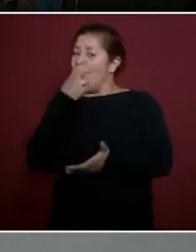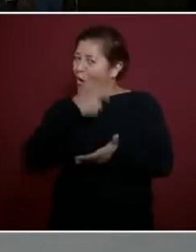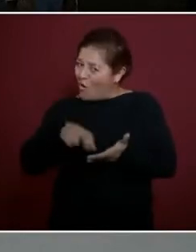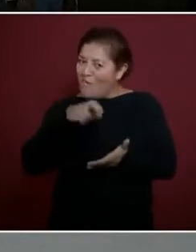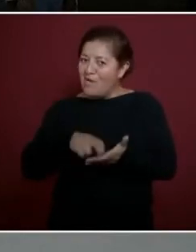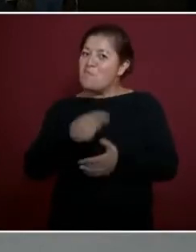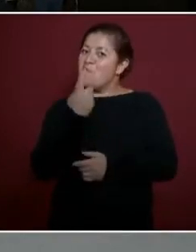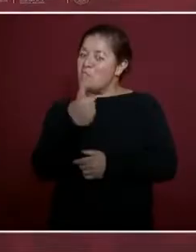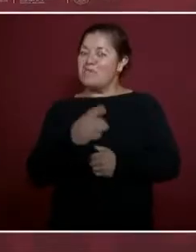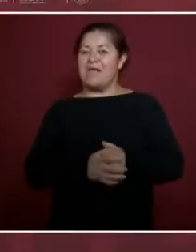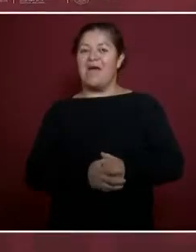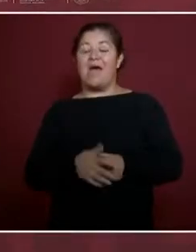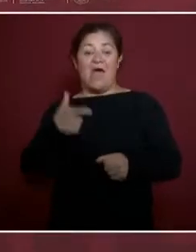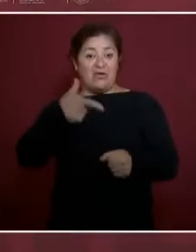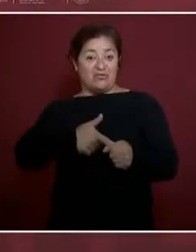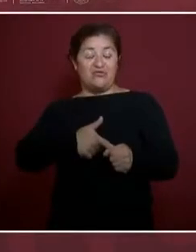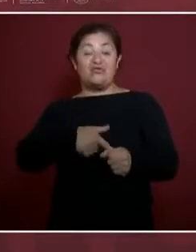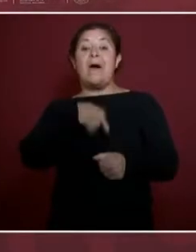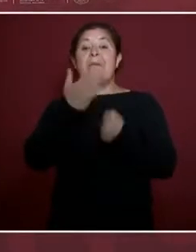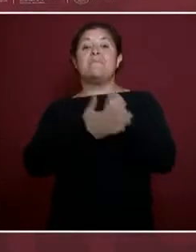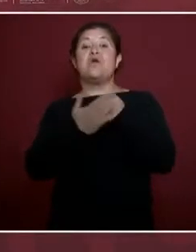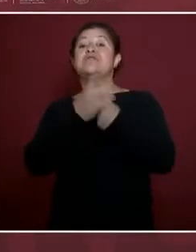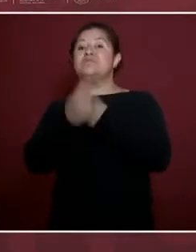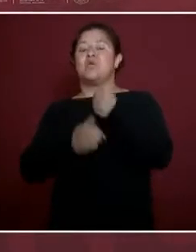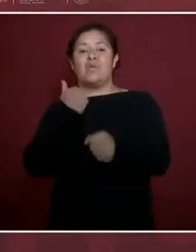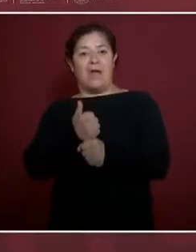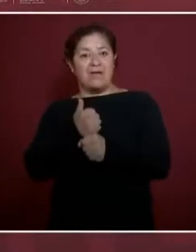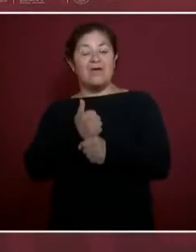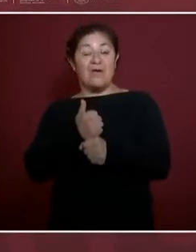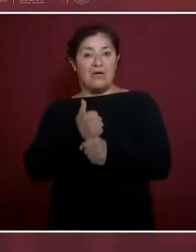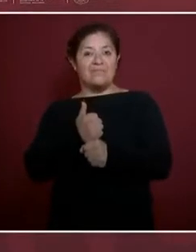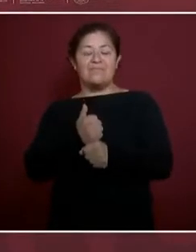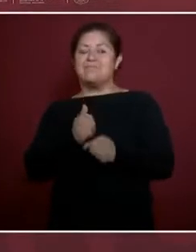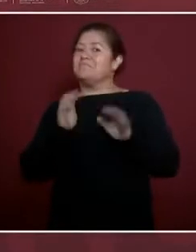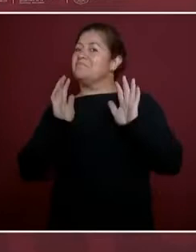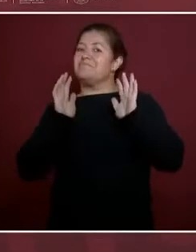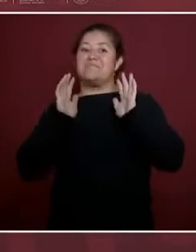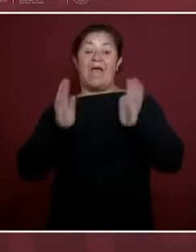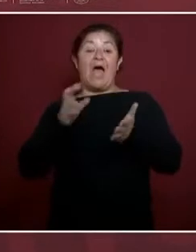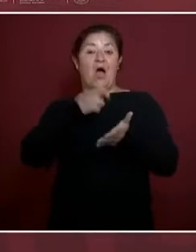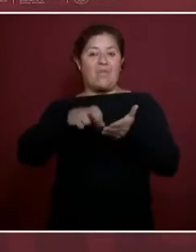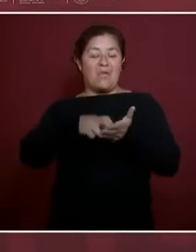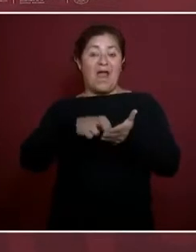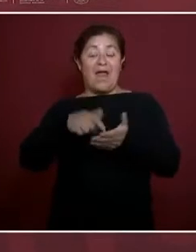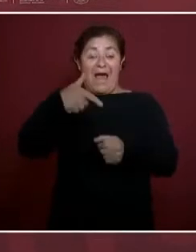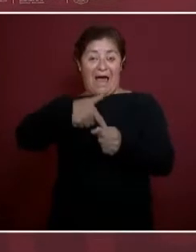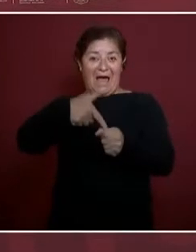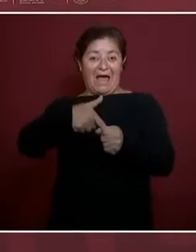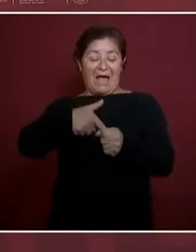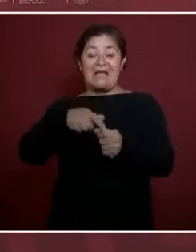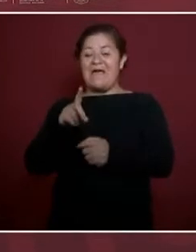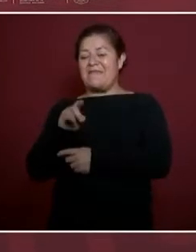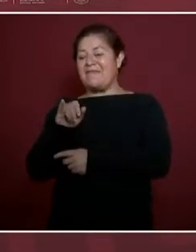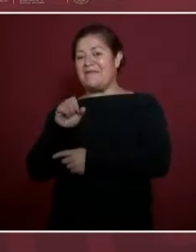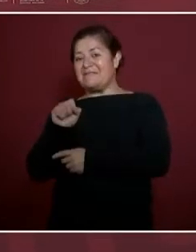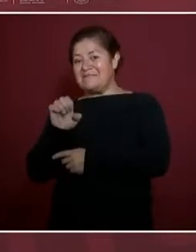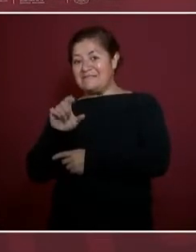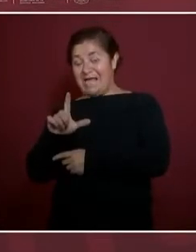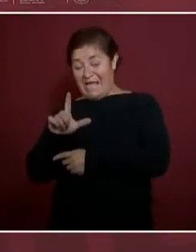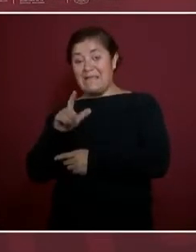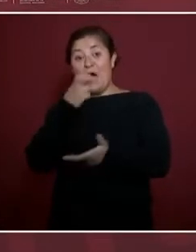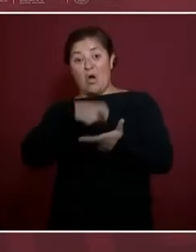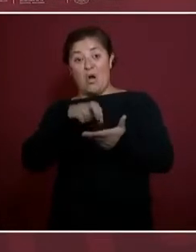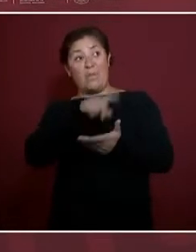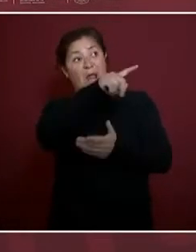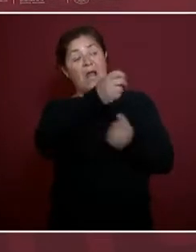Y ya el año que viene ya no vamos a comprar la gasolina ni el diésel en el extranjero,